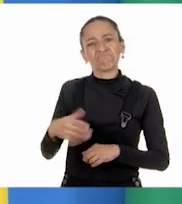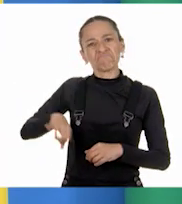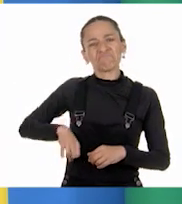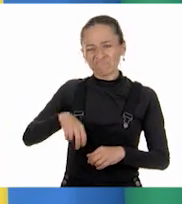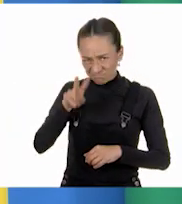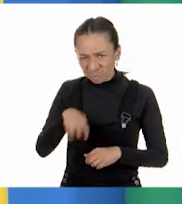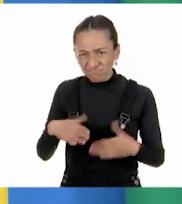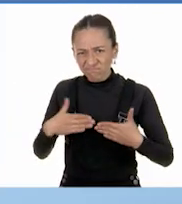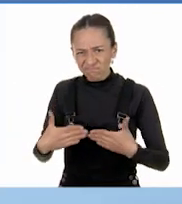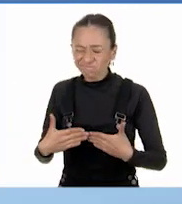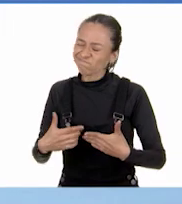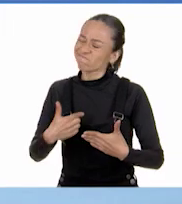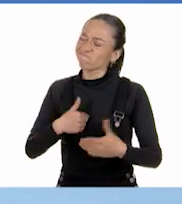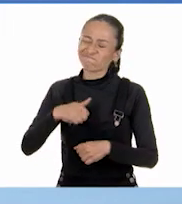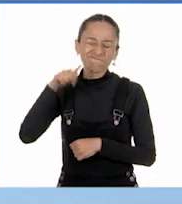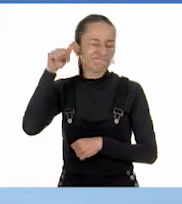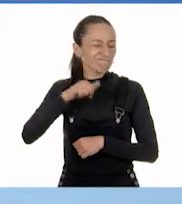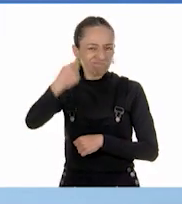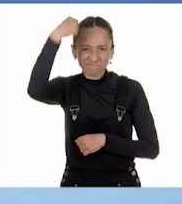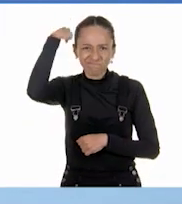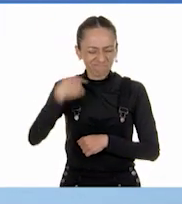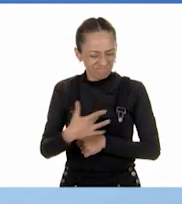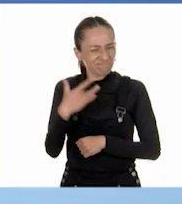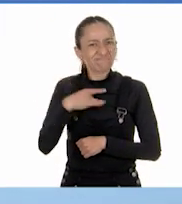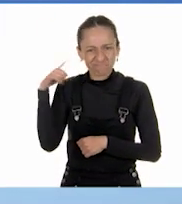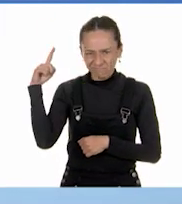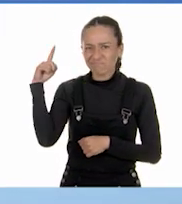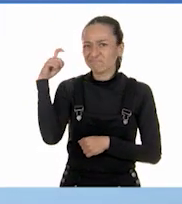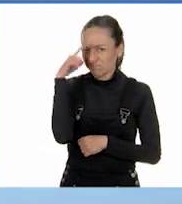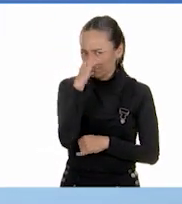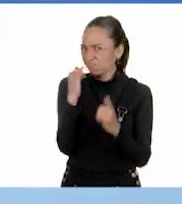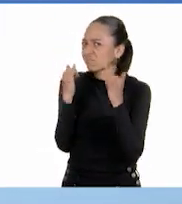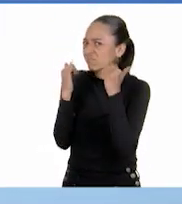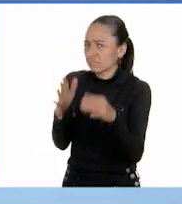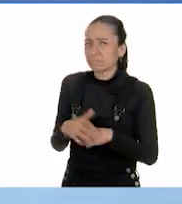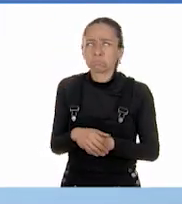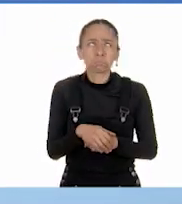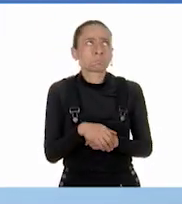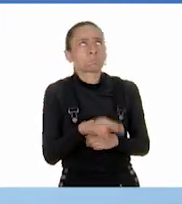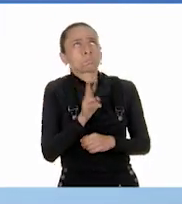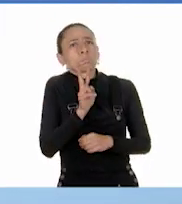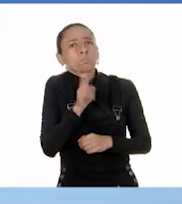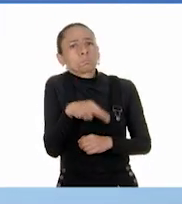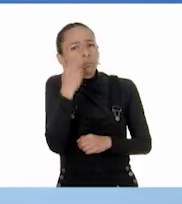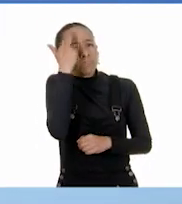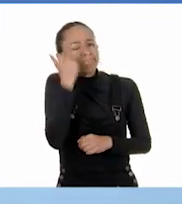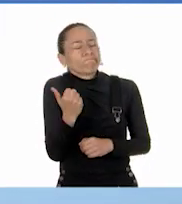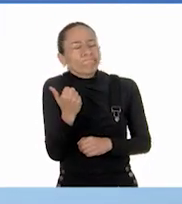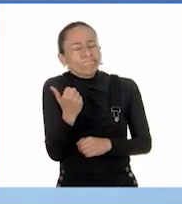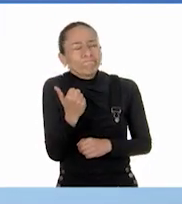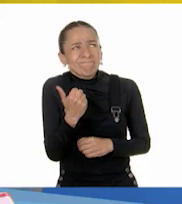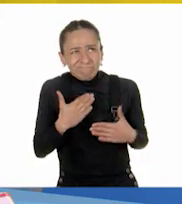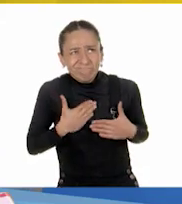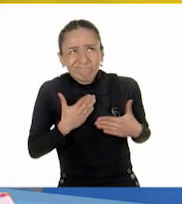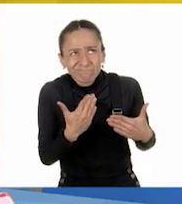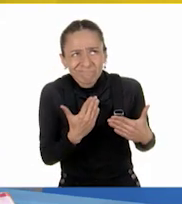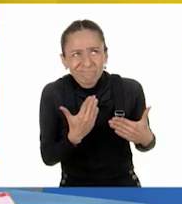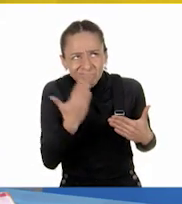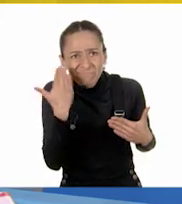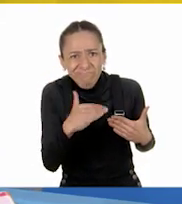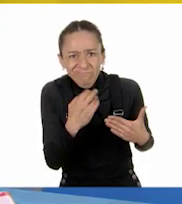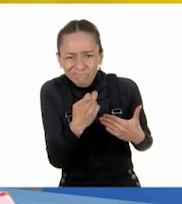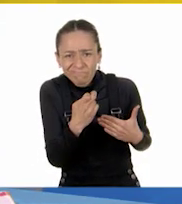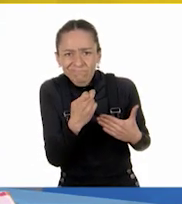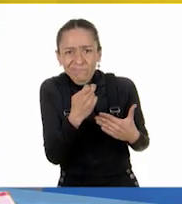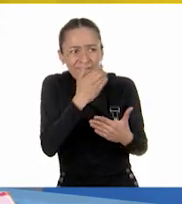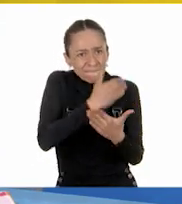dificultado un poquito. Sí, debo confesar maestra que a mí las fracciones hasta me dan miedo. No